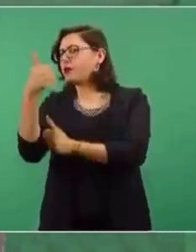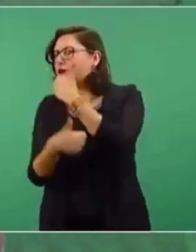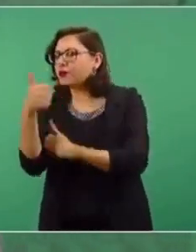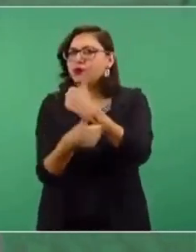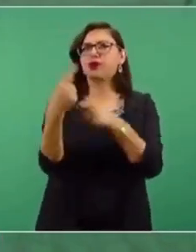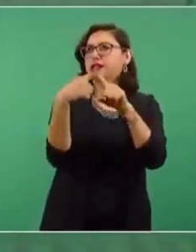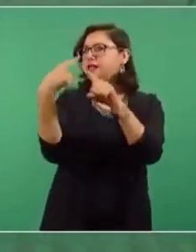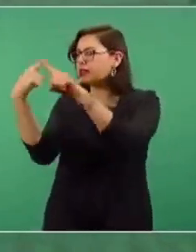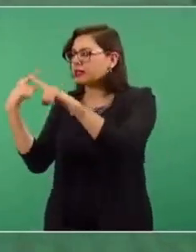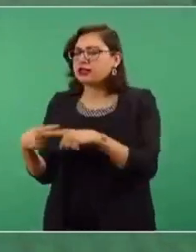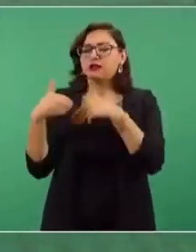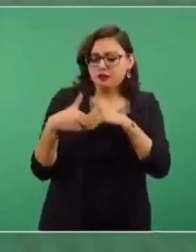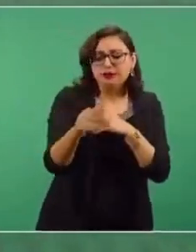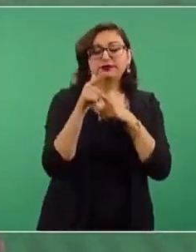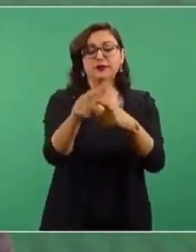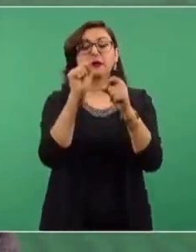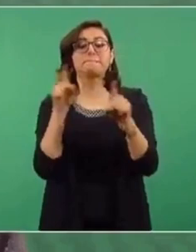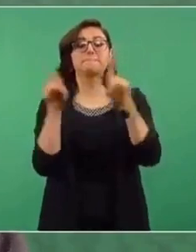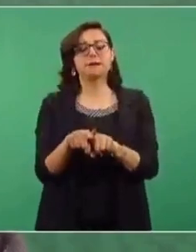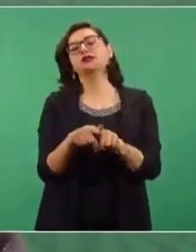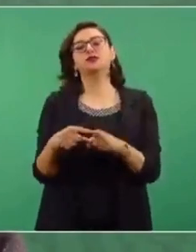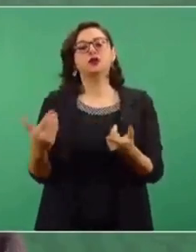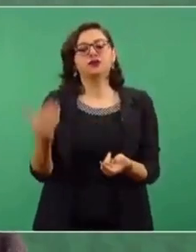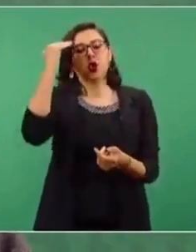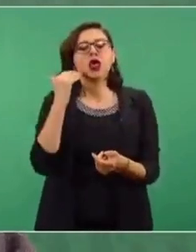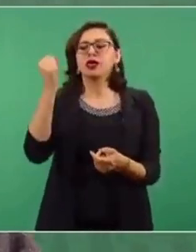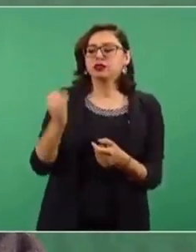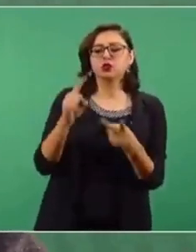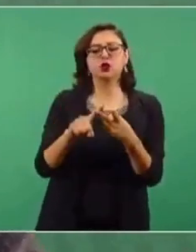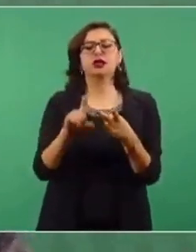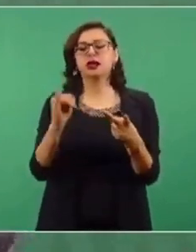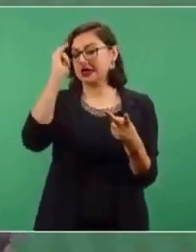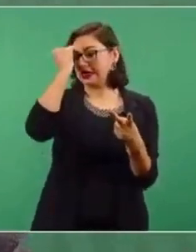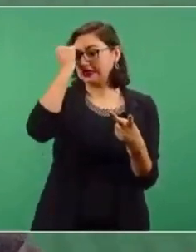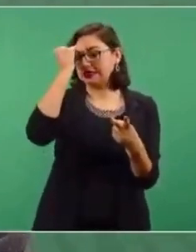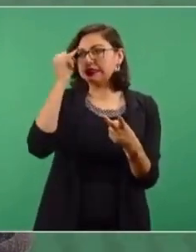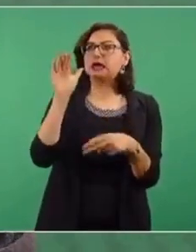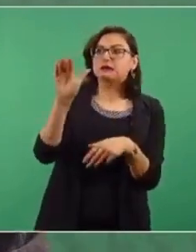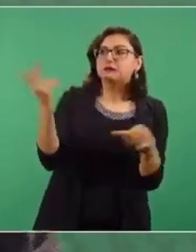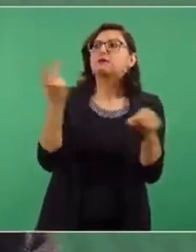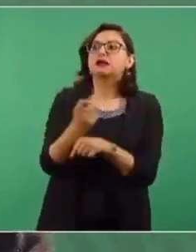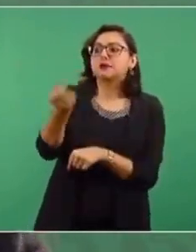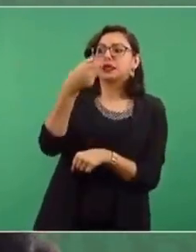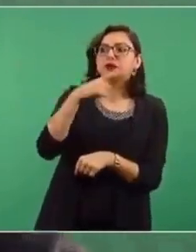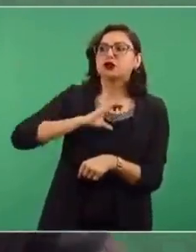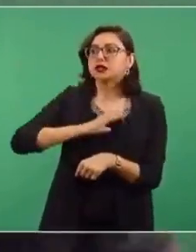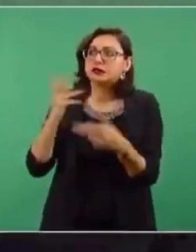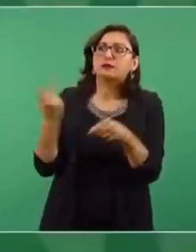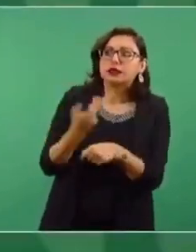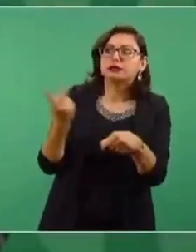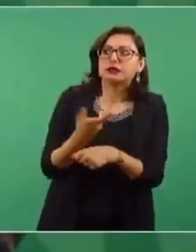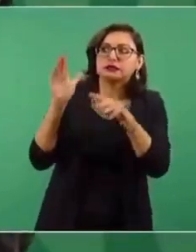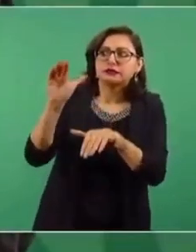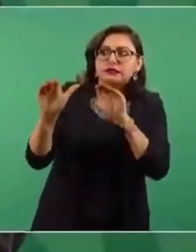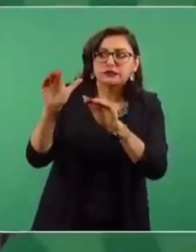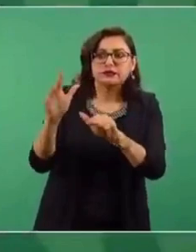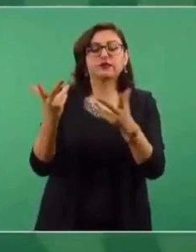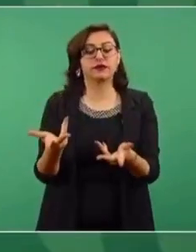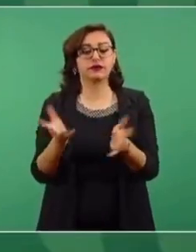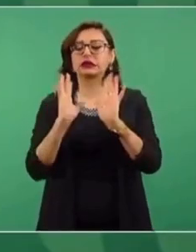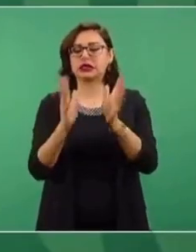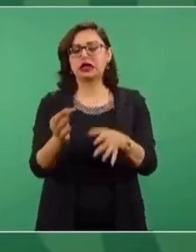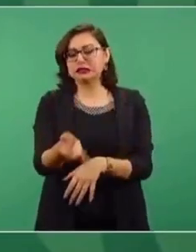pero también tenemos comunicación con Corea del Sur y con la India. Y ya muy pronto no sólo vamos a tener los medicamentos